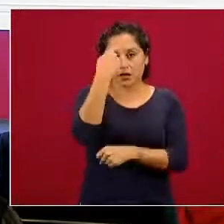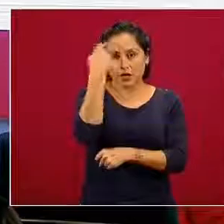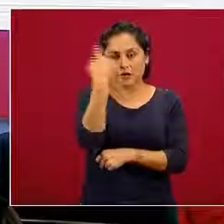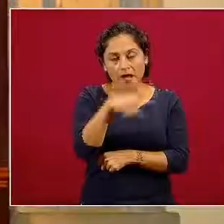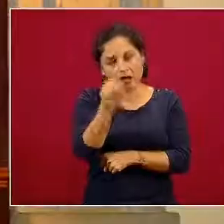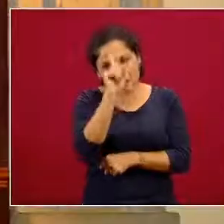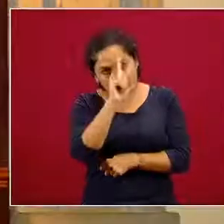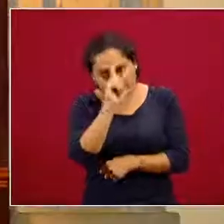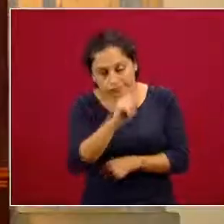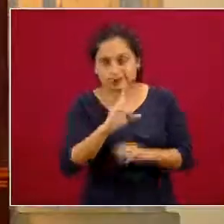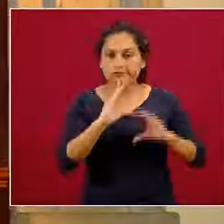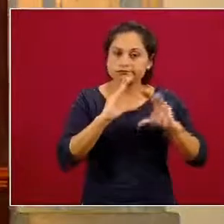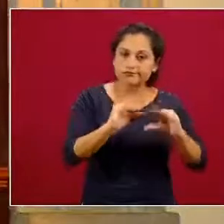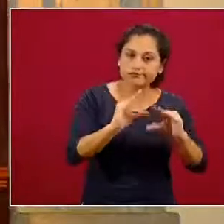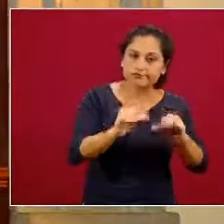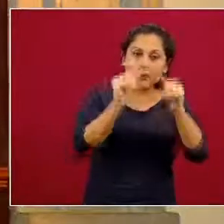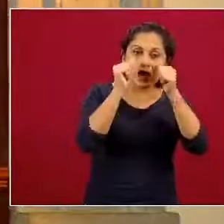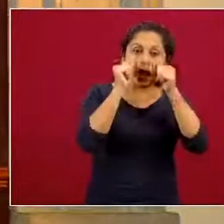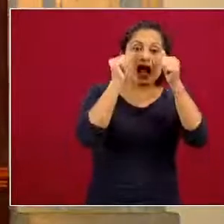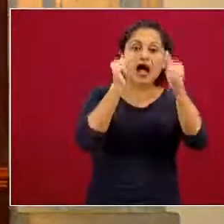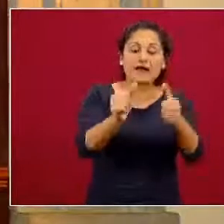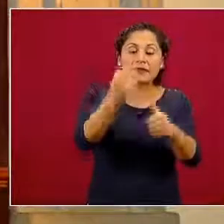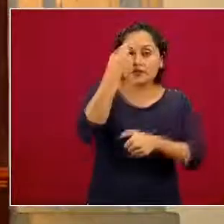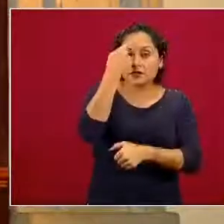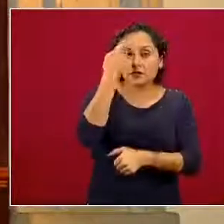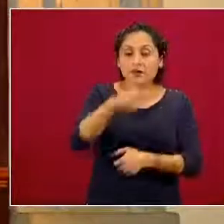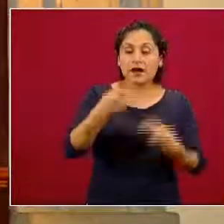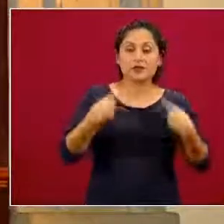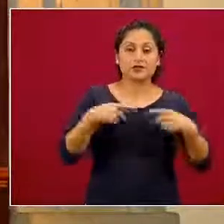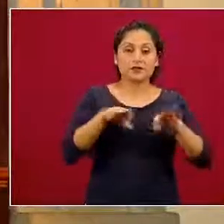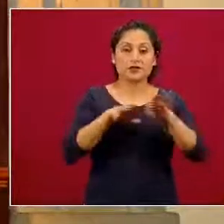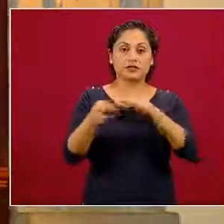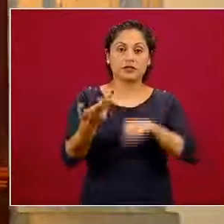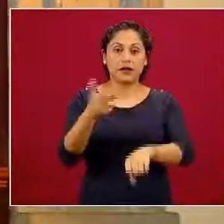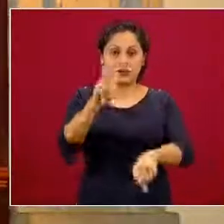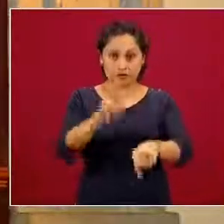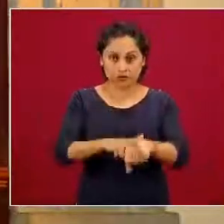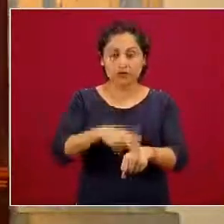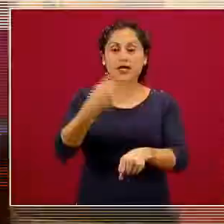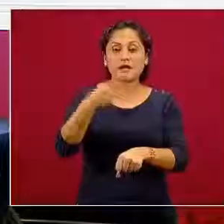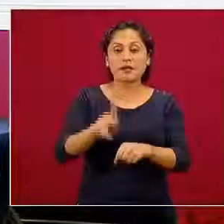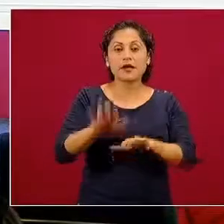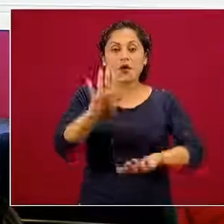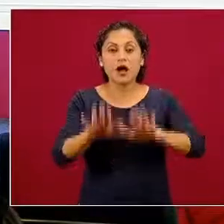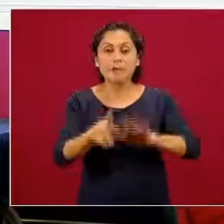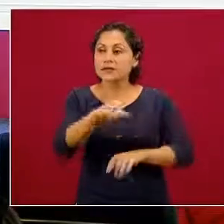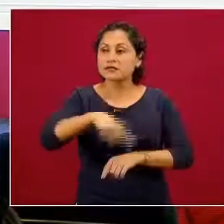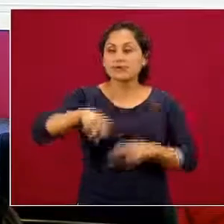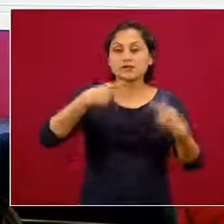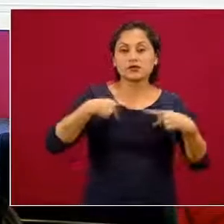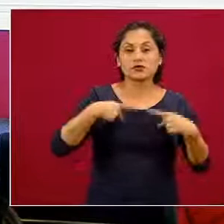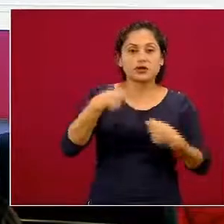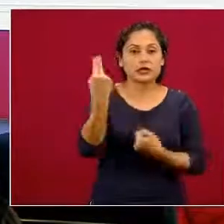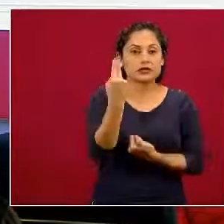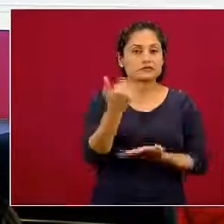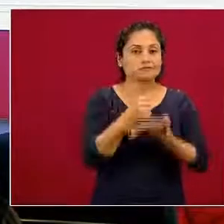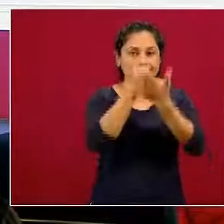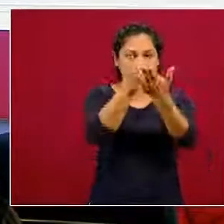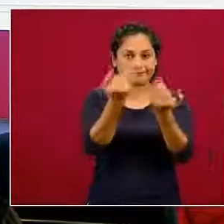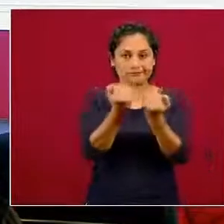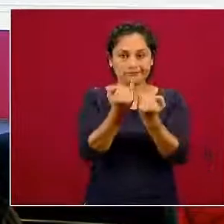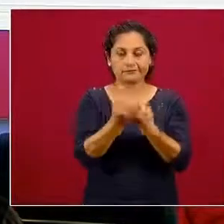atención principalmente al personal de salud, pero también en algunos casos a la población general. En capacitación,